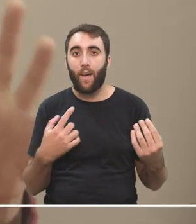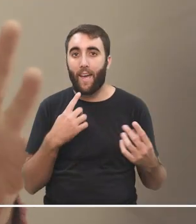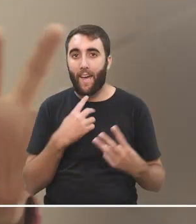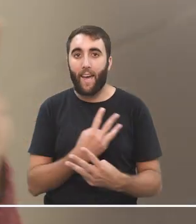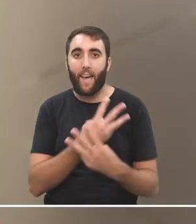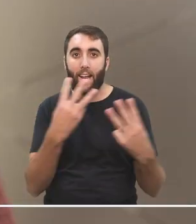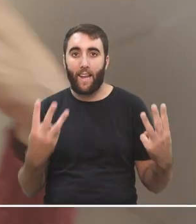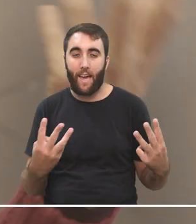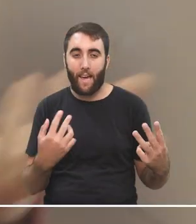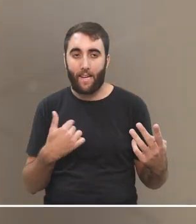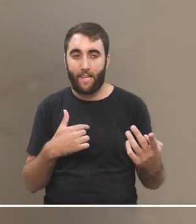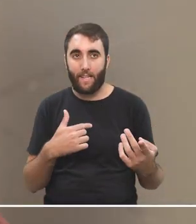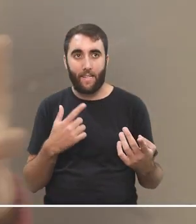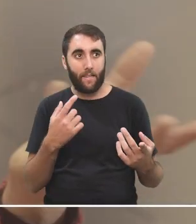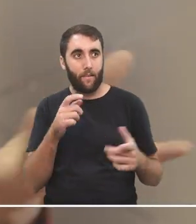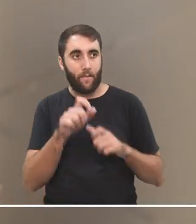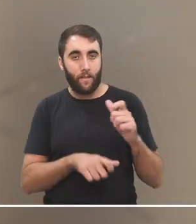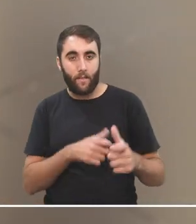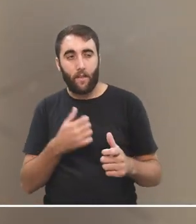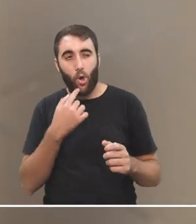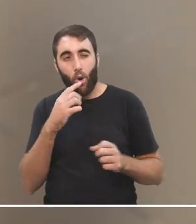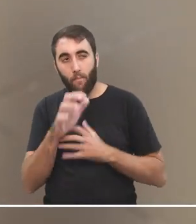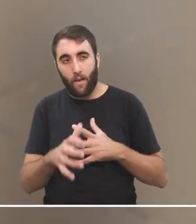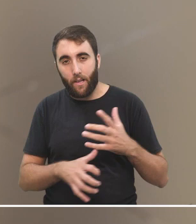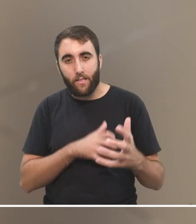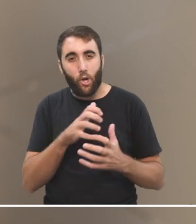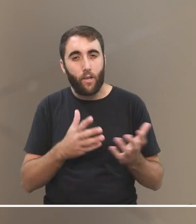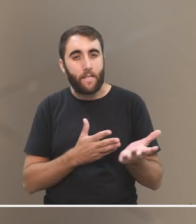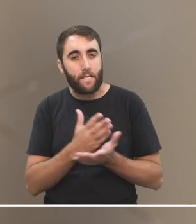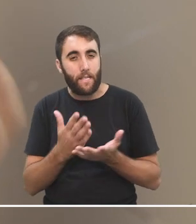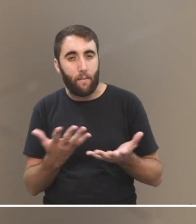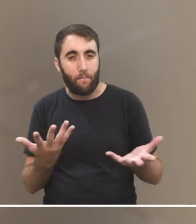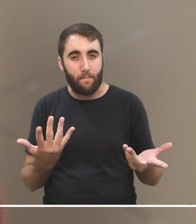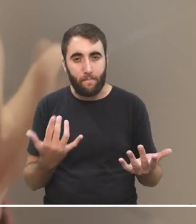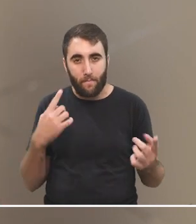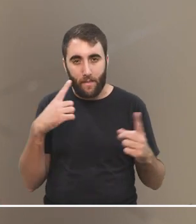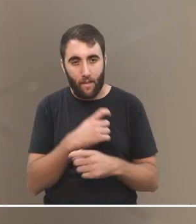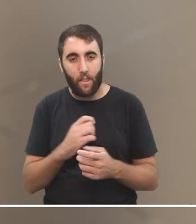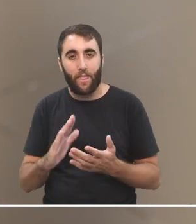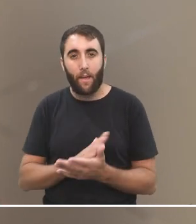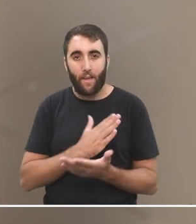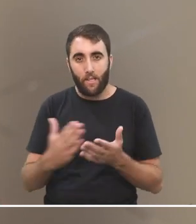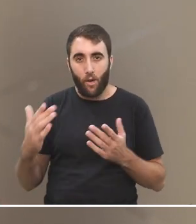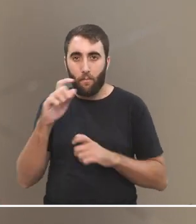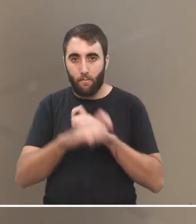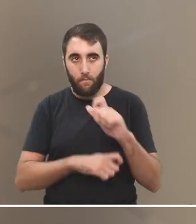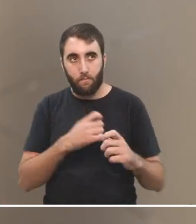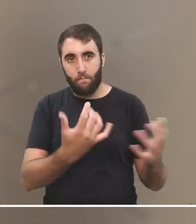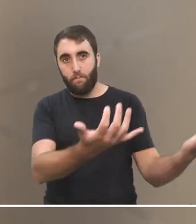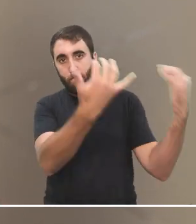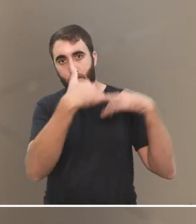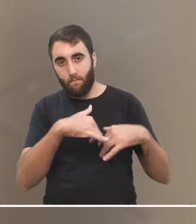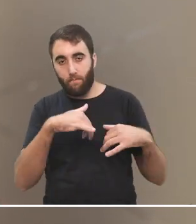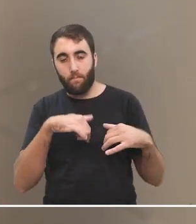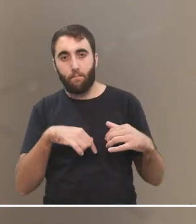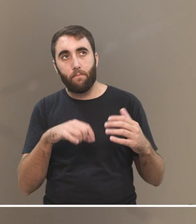hay como una especie de desprecio o en fin, de complicación ahí en ese sentido, toda la discriminación, con respecto a los inmigrantes,